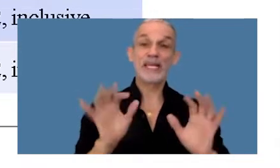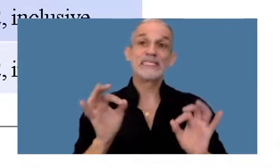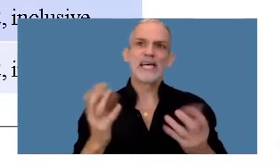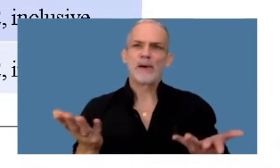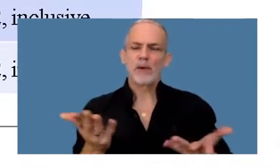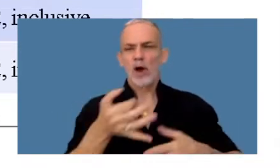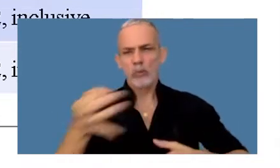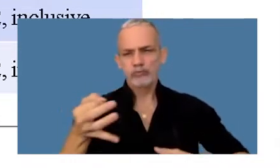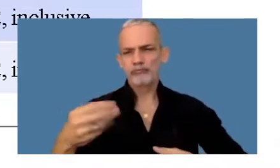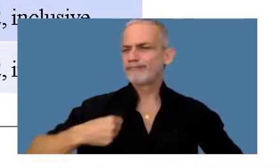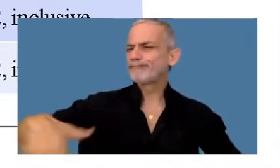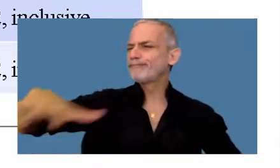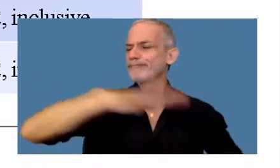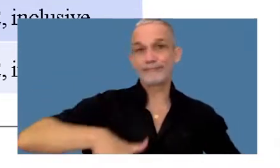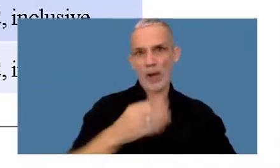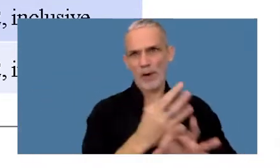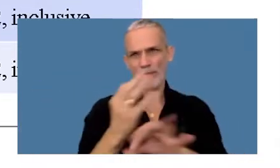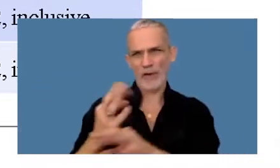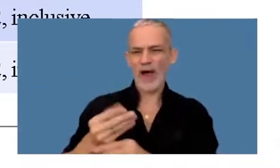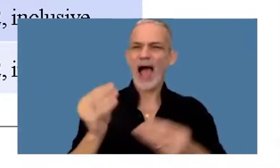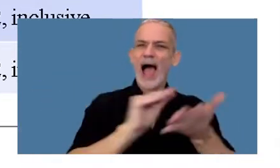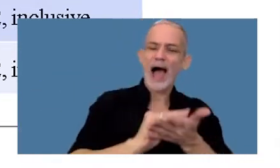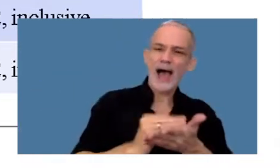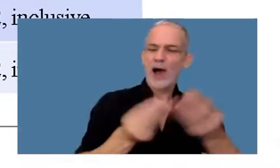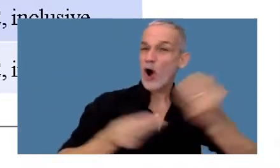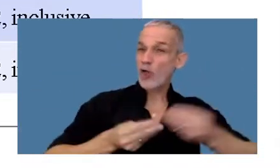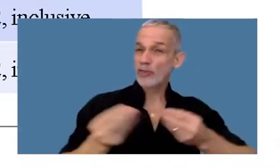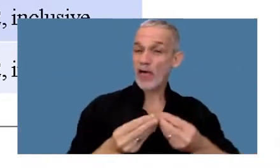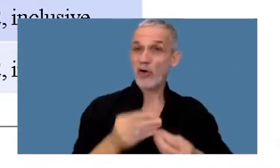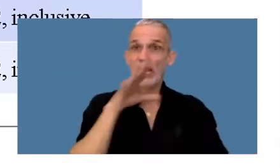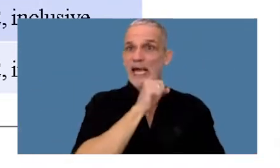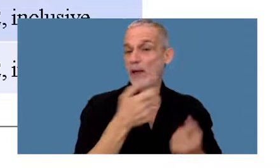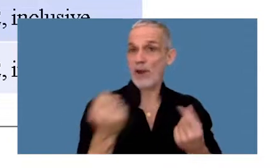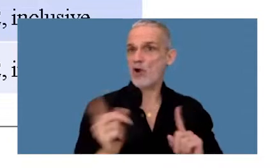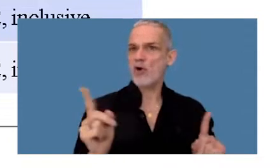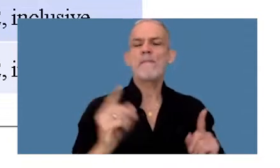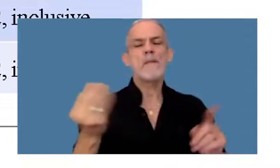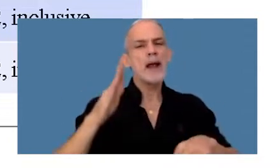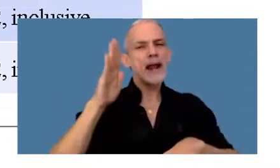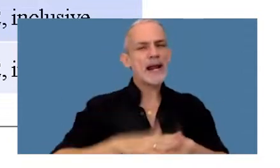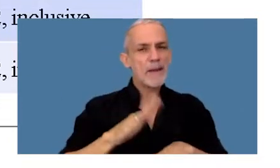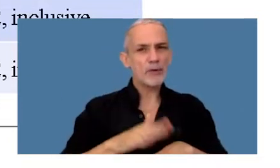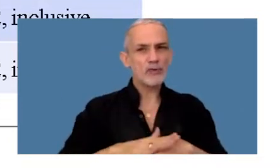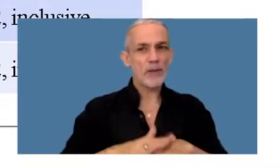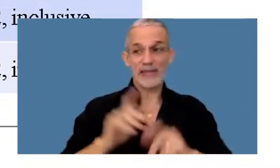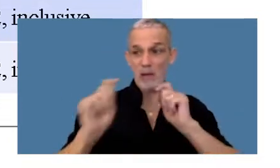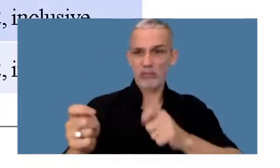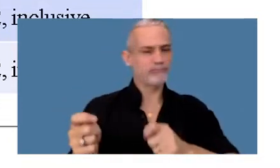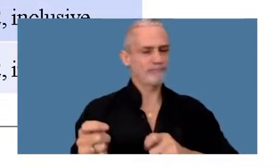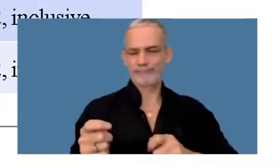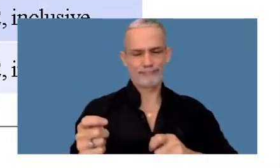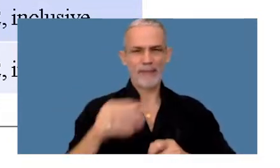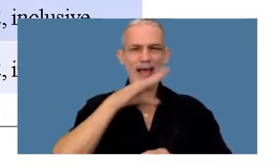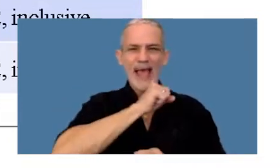práctica muchos profesionales no tienen delegada la clave por una cuestión de responsabilidades, en cuyo